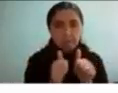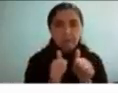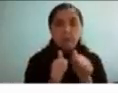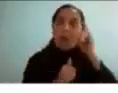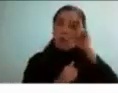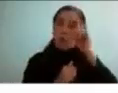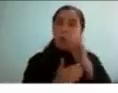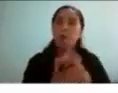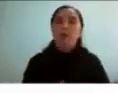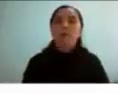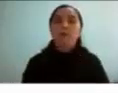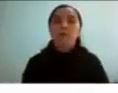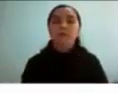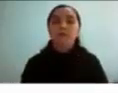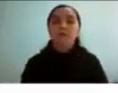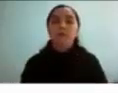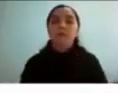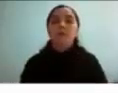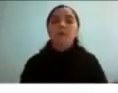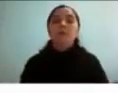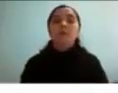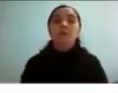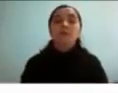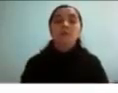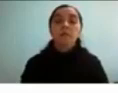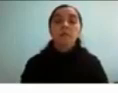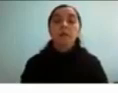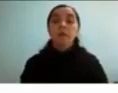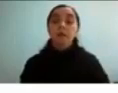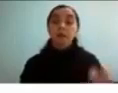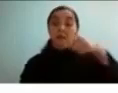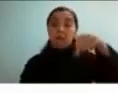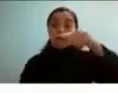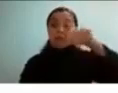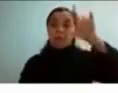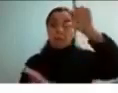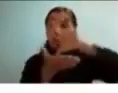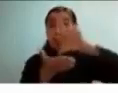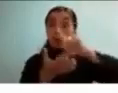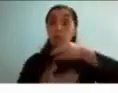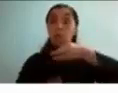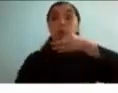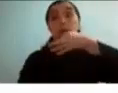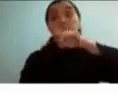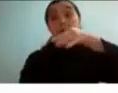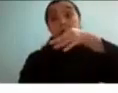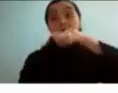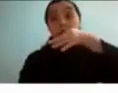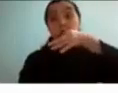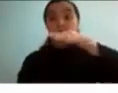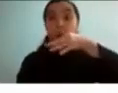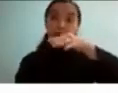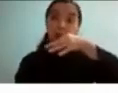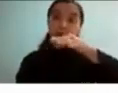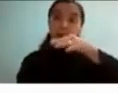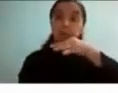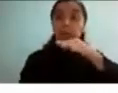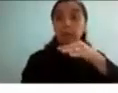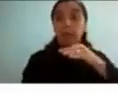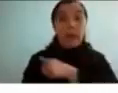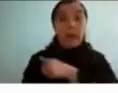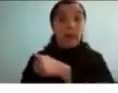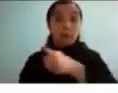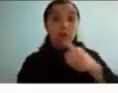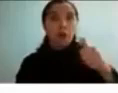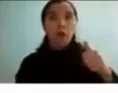que tuve como casi un lugar de estudio donde yo estaba exponiendo un poco acerca de este tema a más gente y a todos les fue mejor